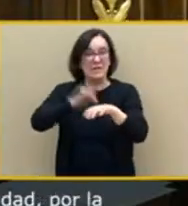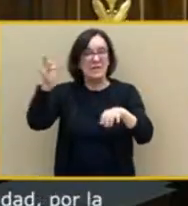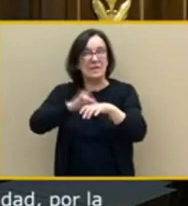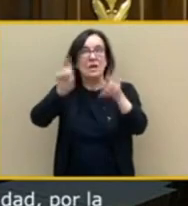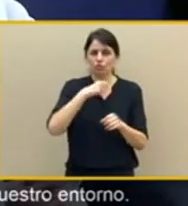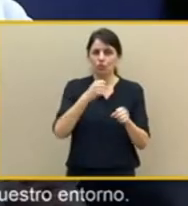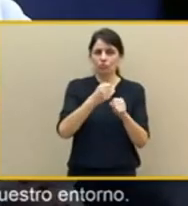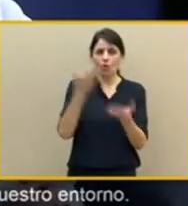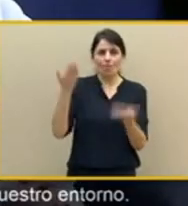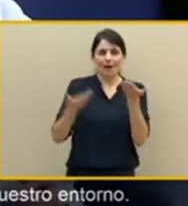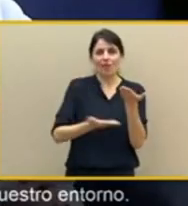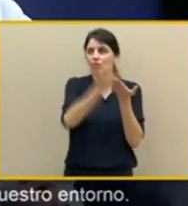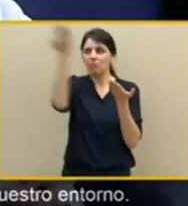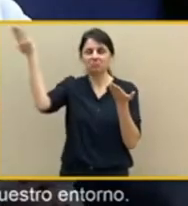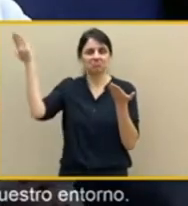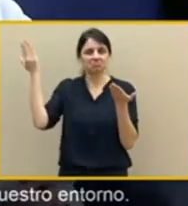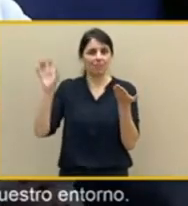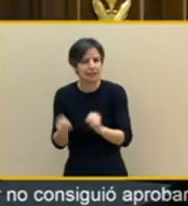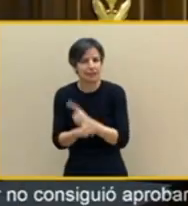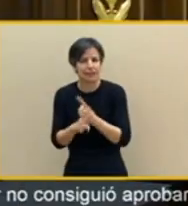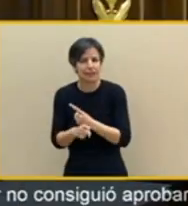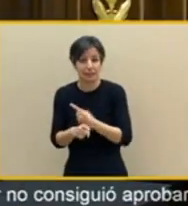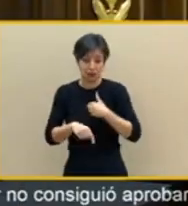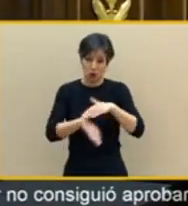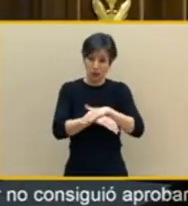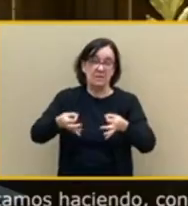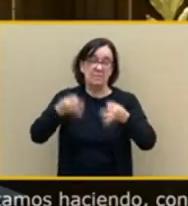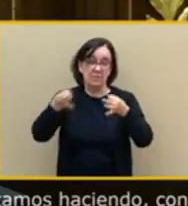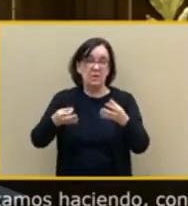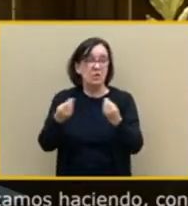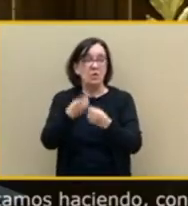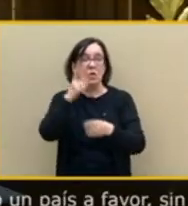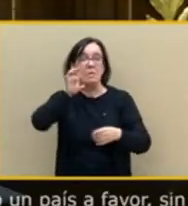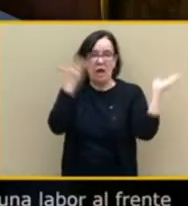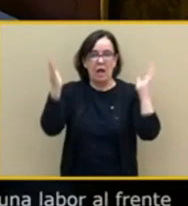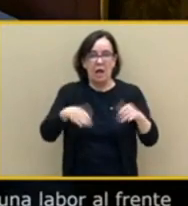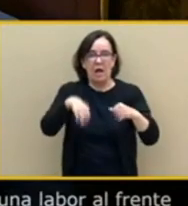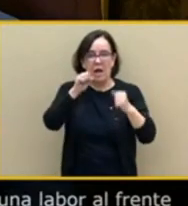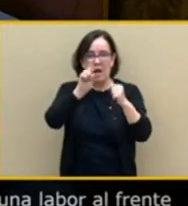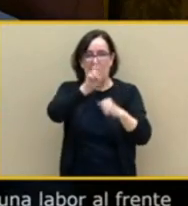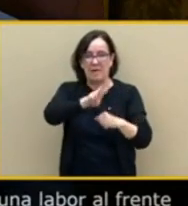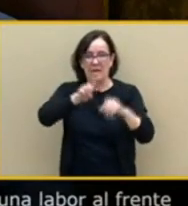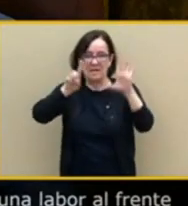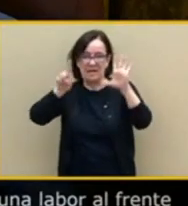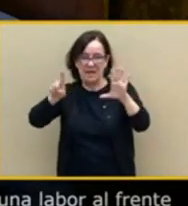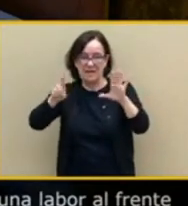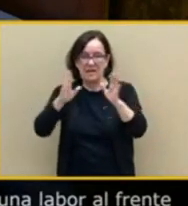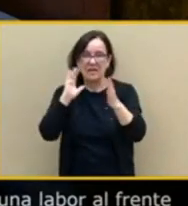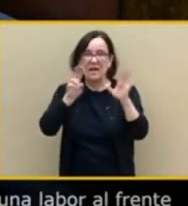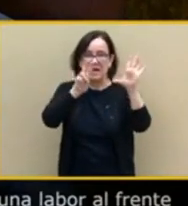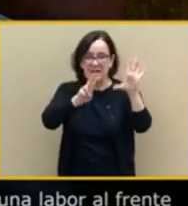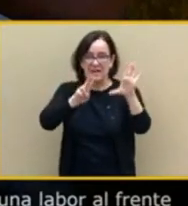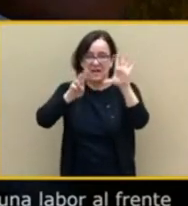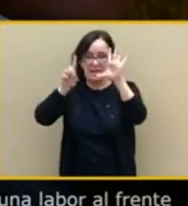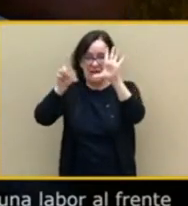es como si en la Junta General del Sevilla le das la palabra al presidente del Betis es que todo lo que diga